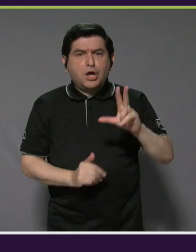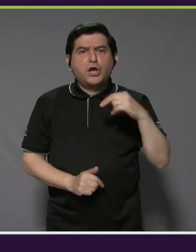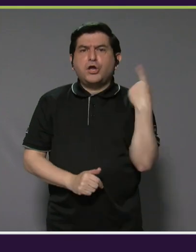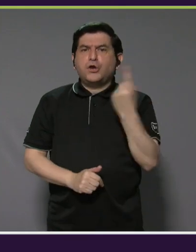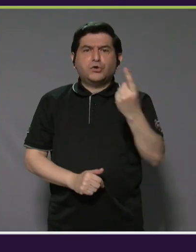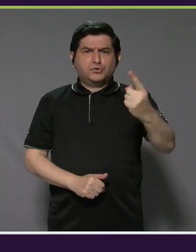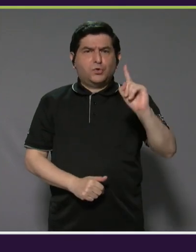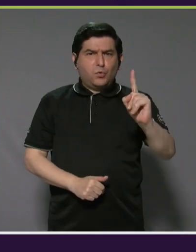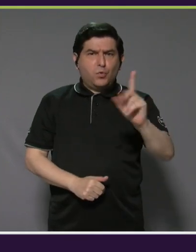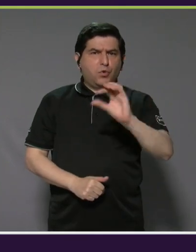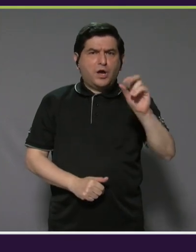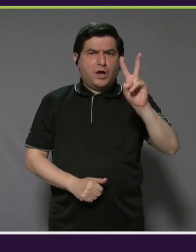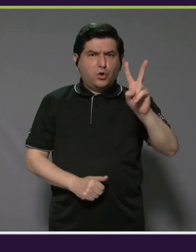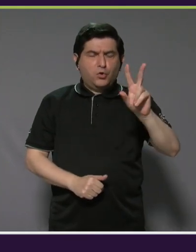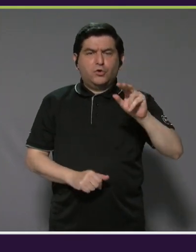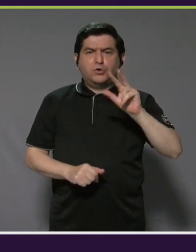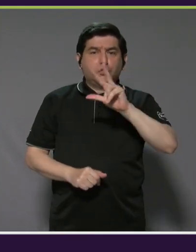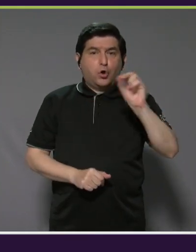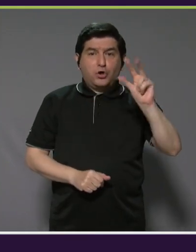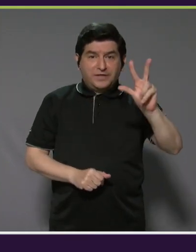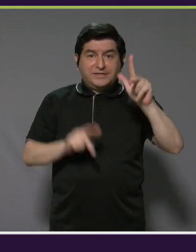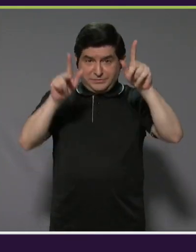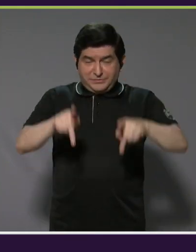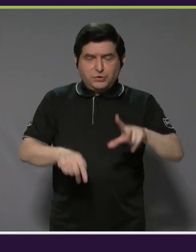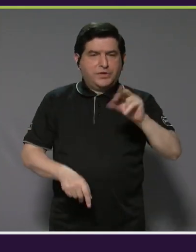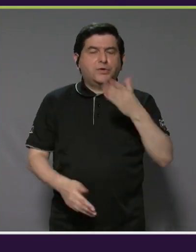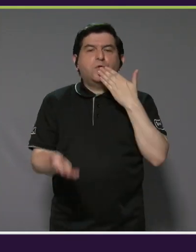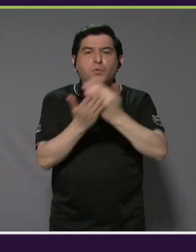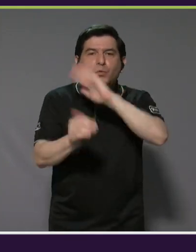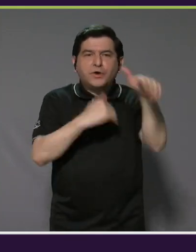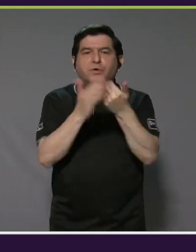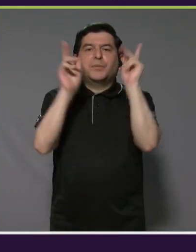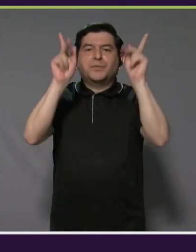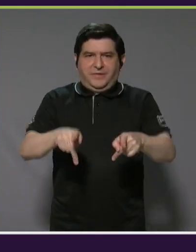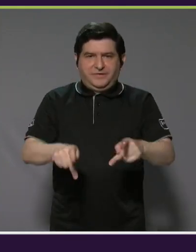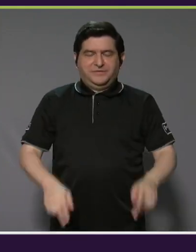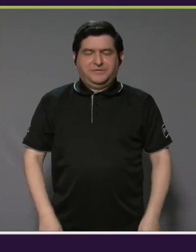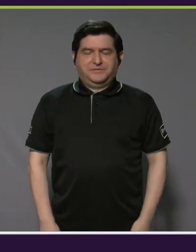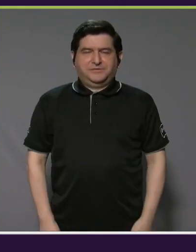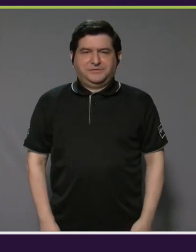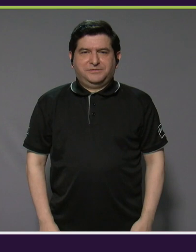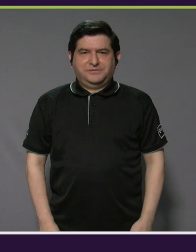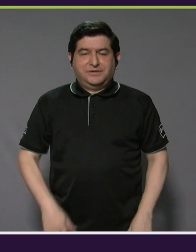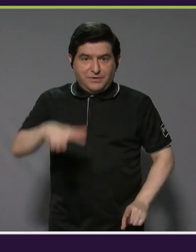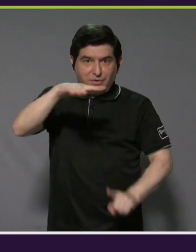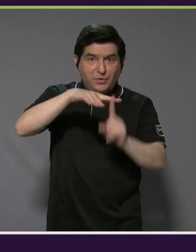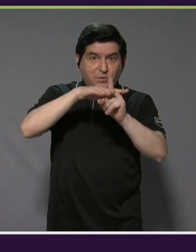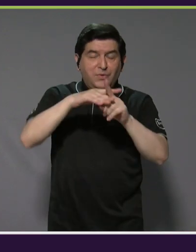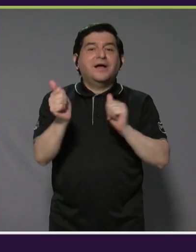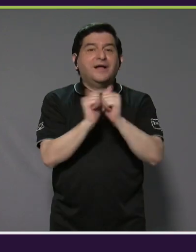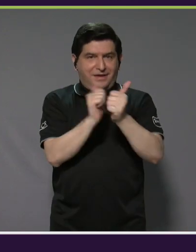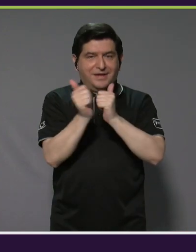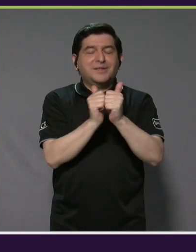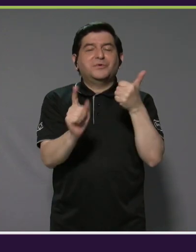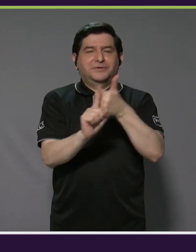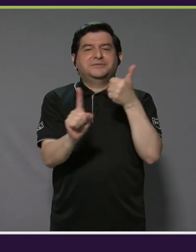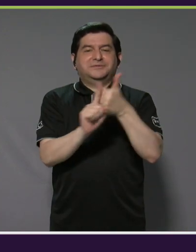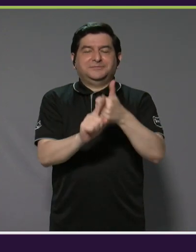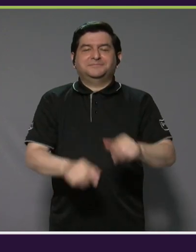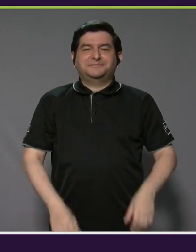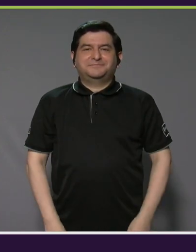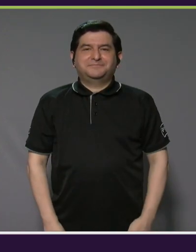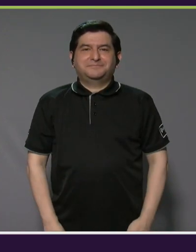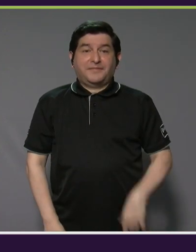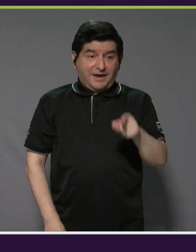es solo para uno o dos o tres personas que están por ahí, sino que es algo bueno para todos y la visibilización del deporte como tal y